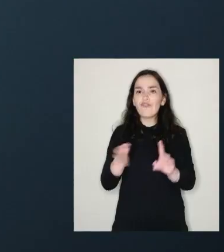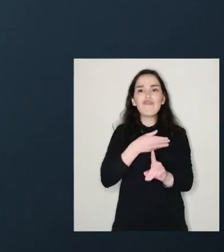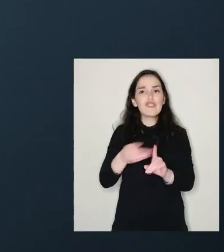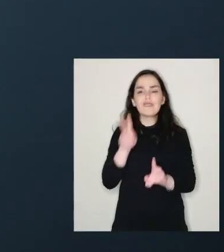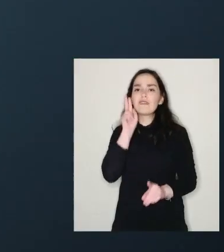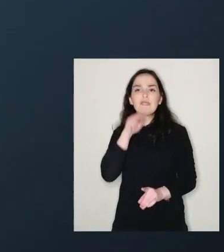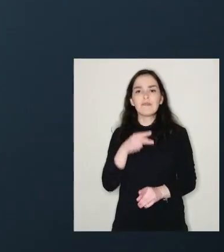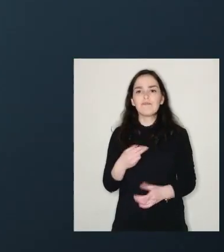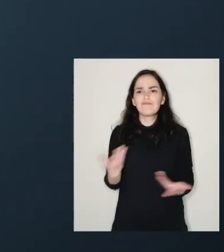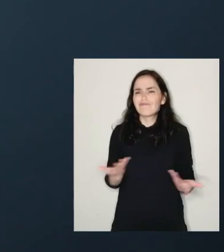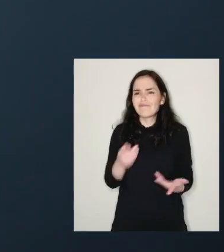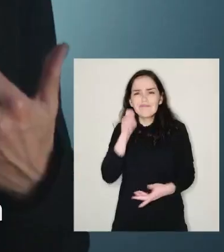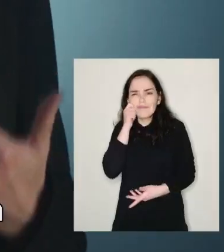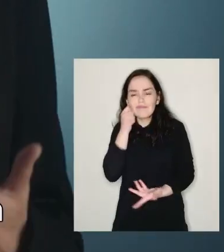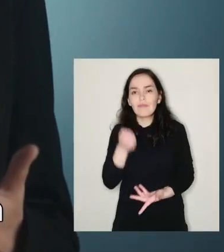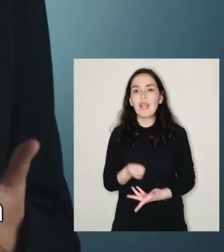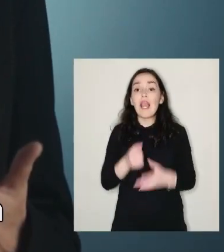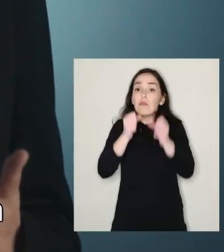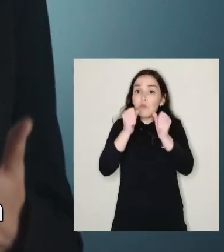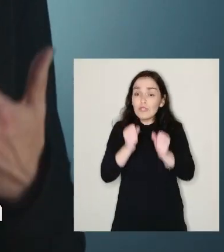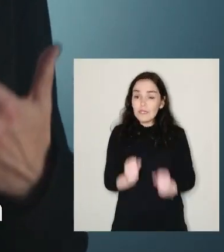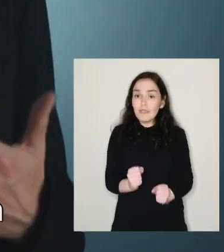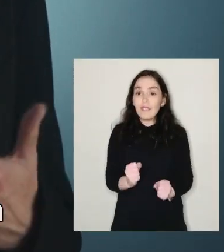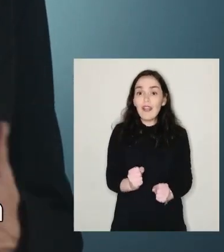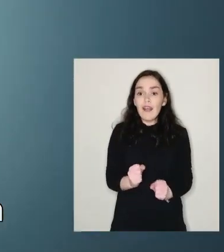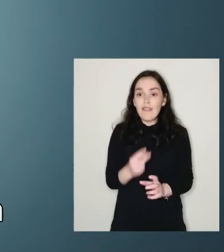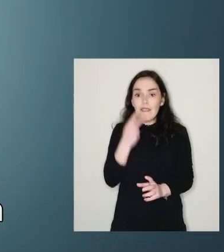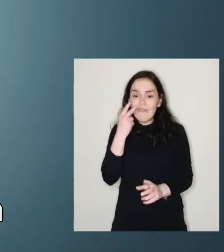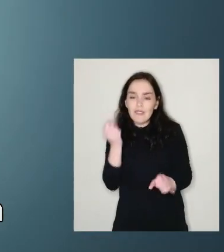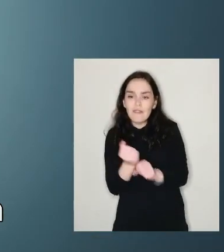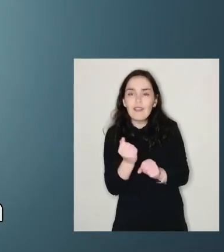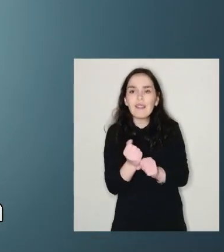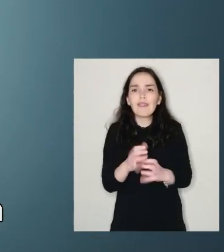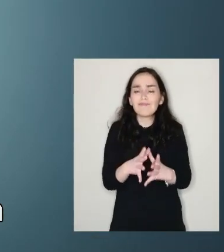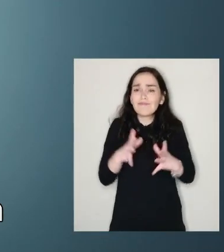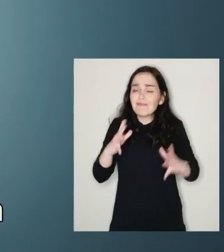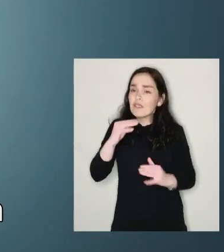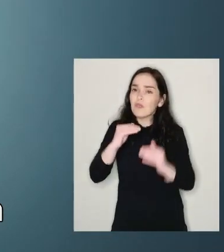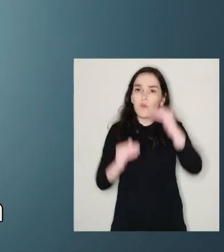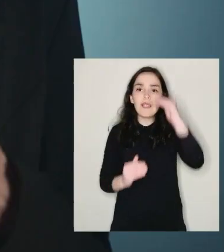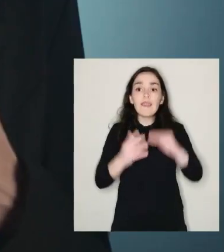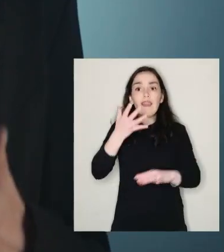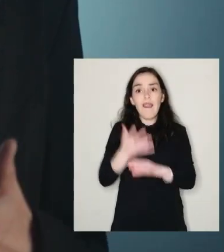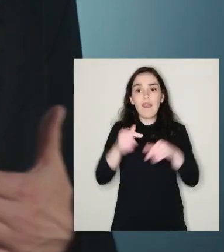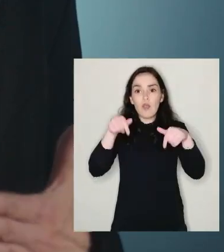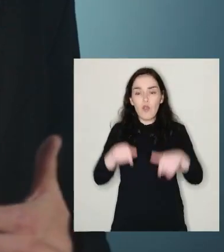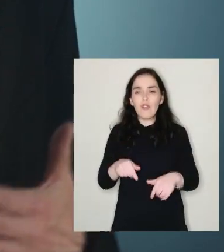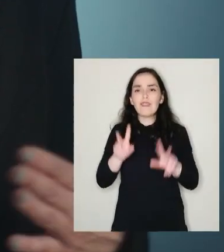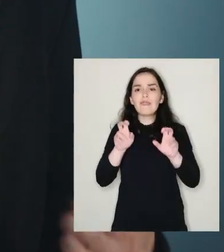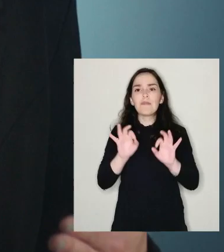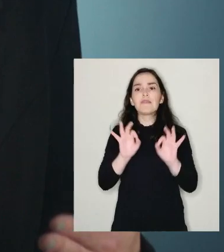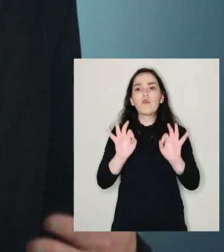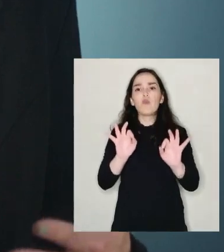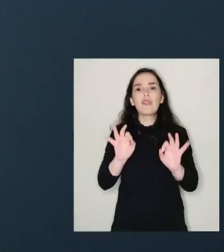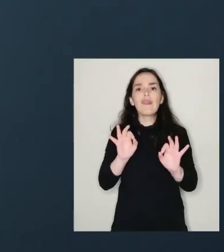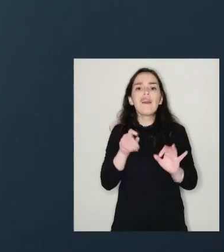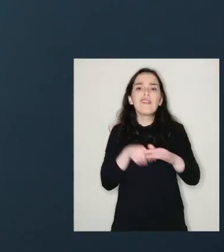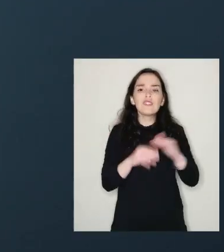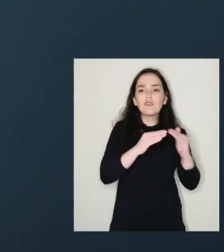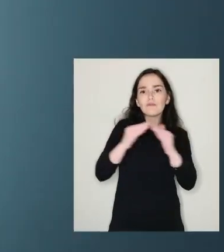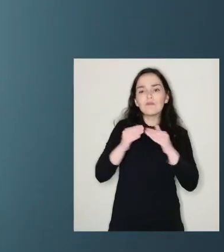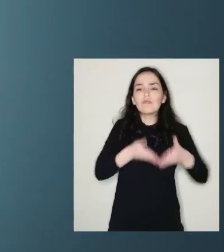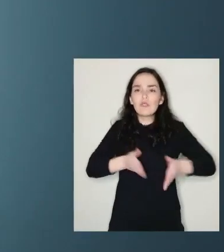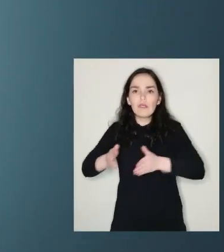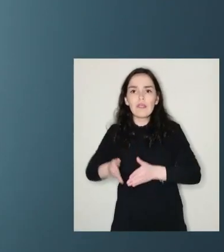violencia. ¿En qué se traduce esto? En la posibilidad de abordar las enormes desigualdades que hoy existen en materia de seguridad en los barrios. No